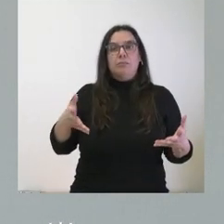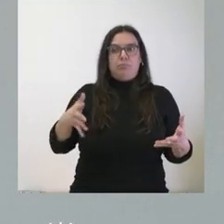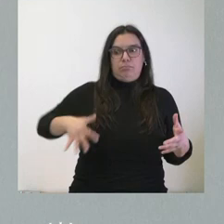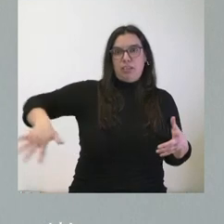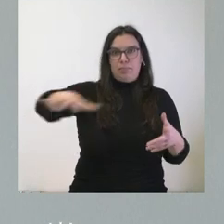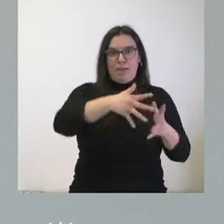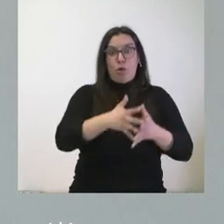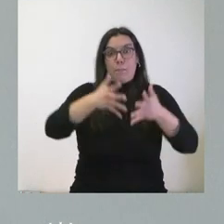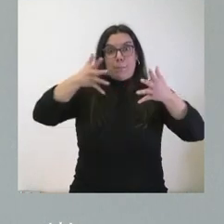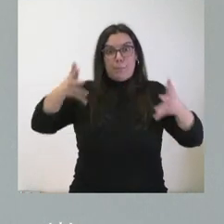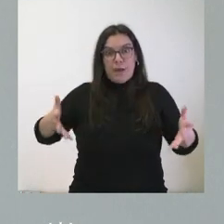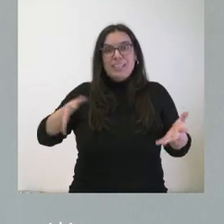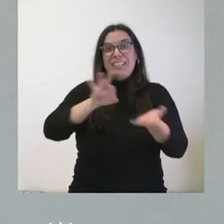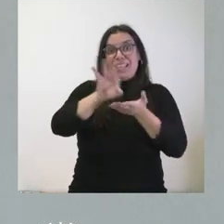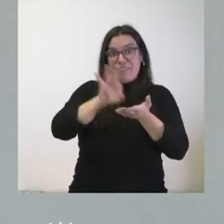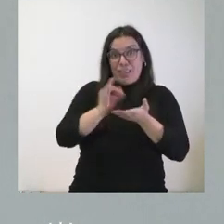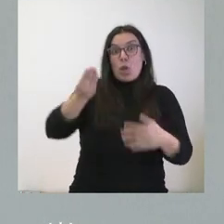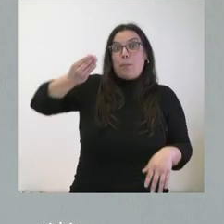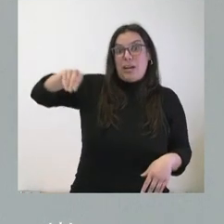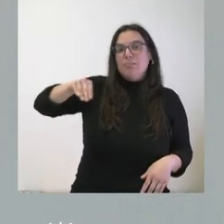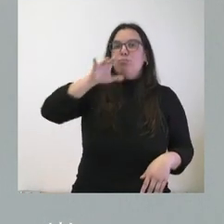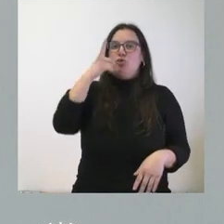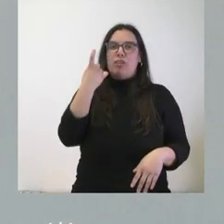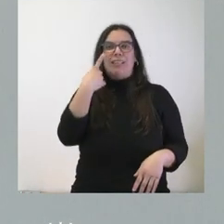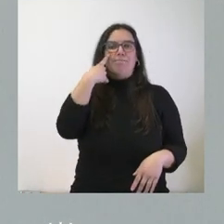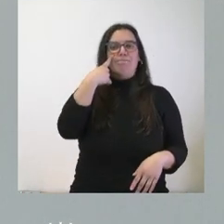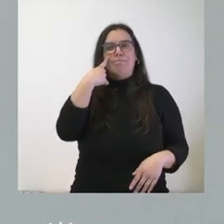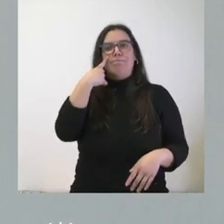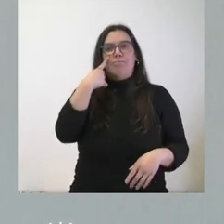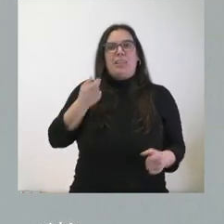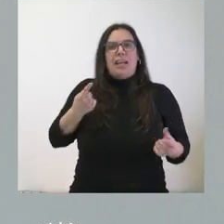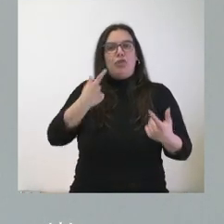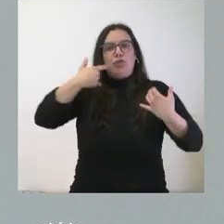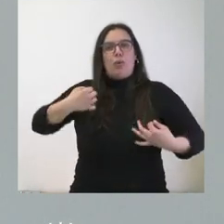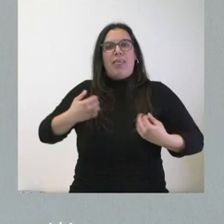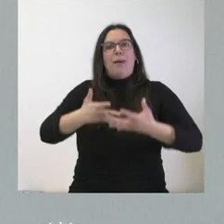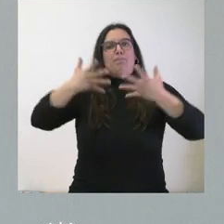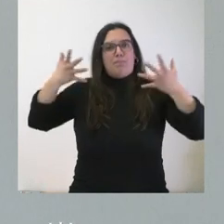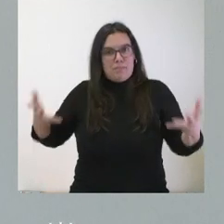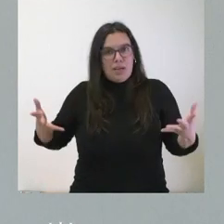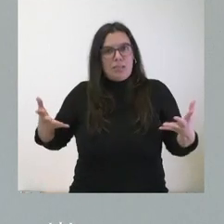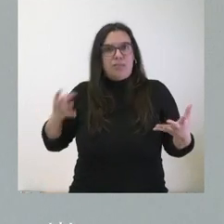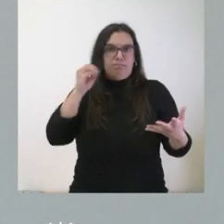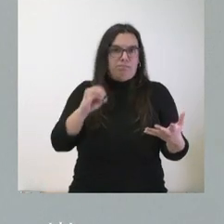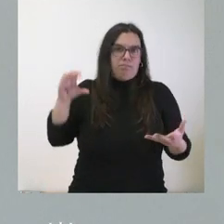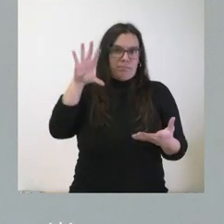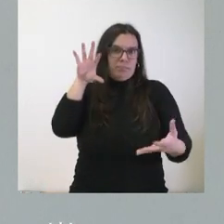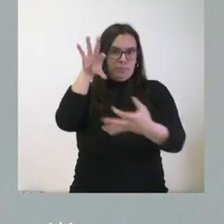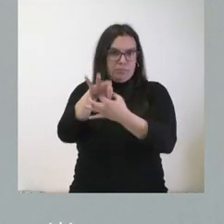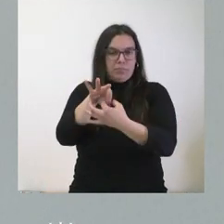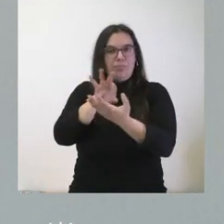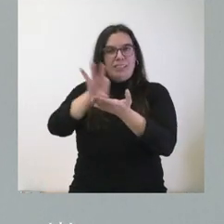y también tiene más servicios y, por tanto, es necesario un mayor gasto asociado a la prestación de este servicio